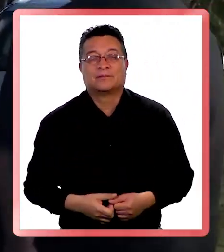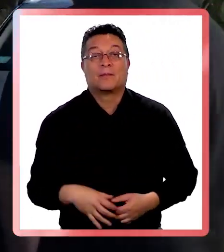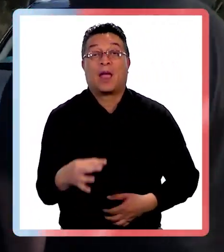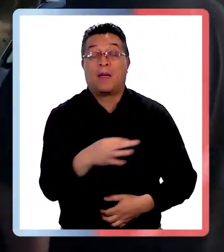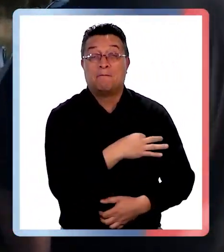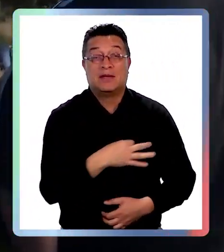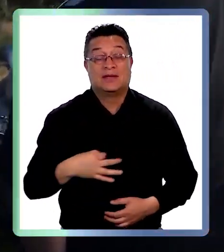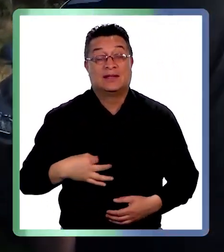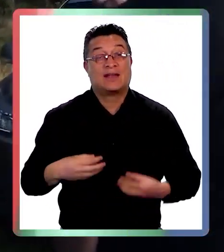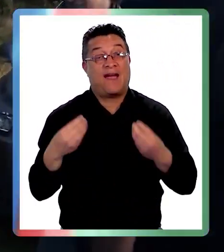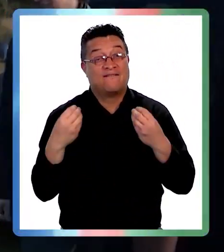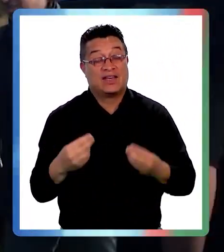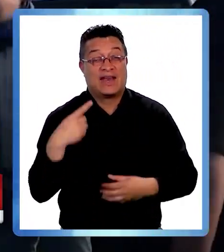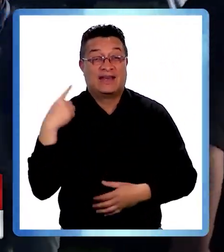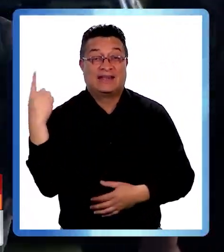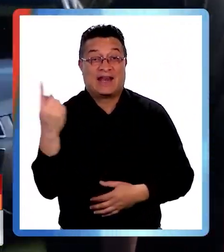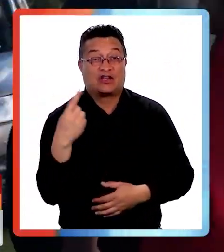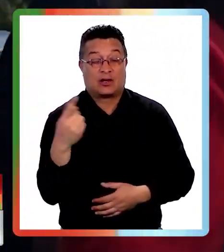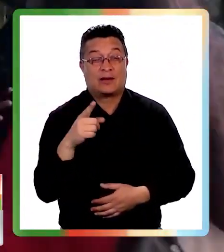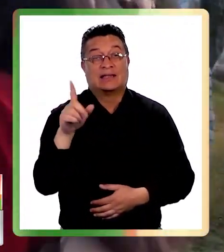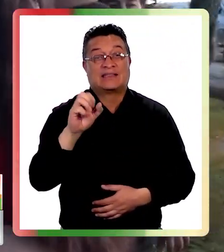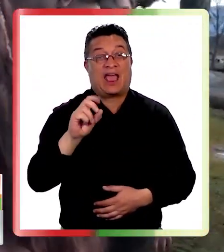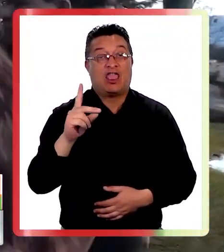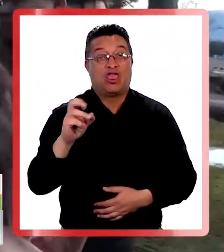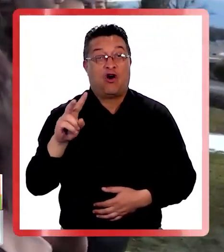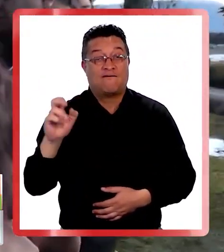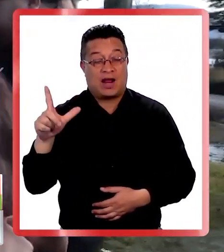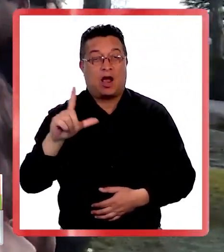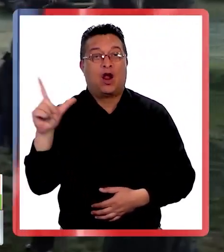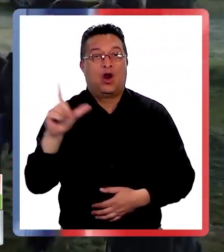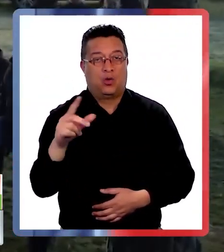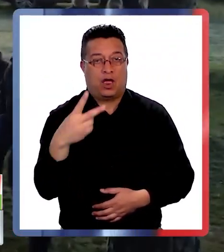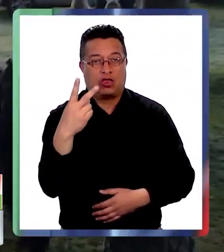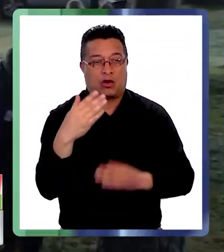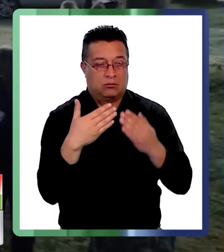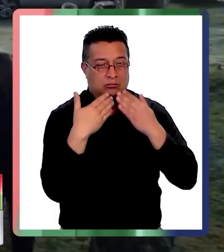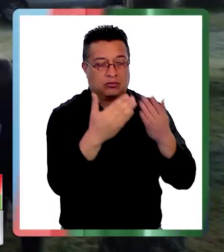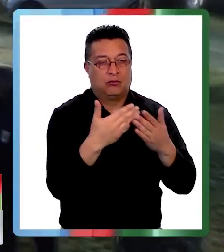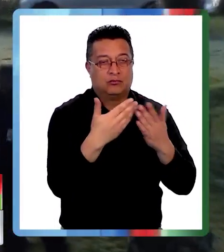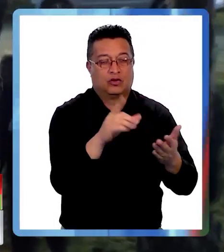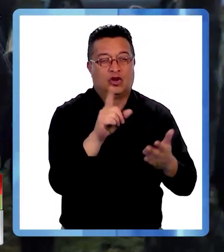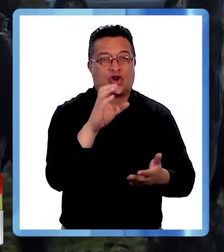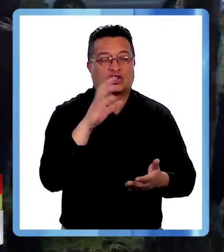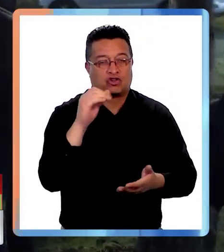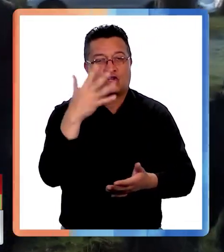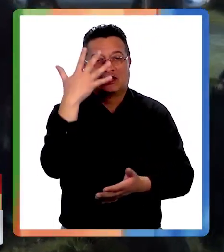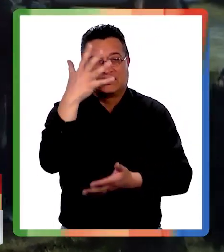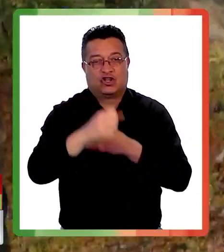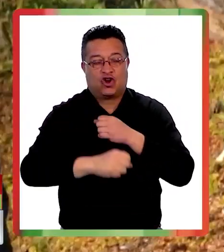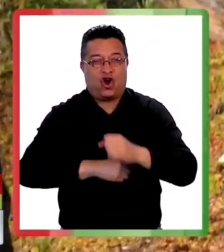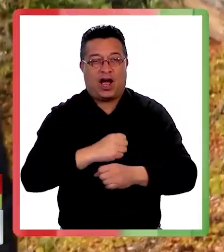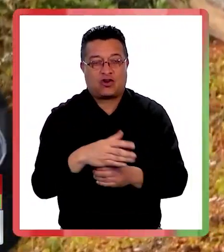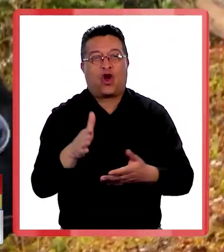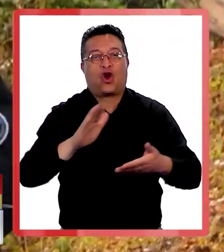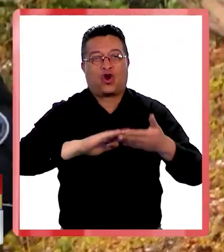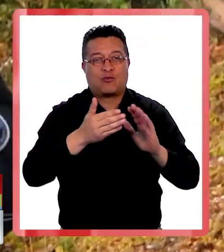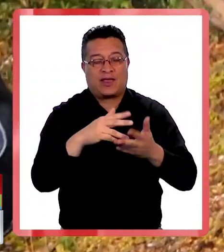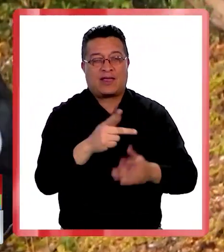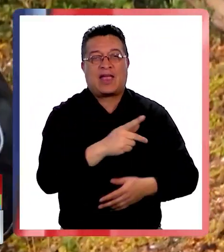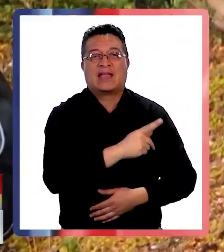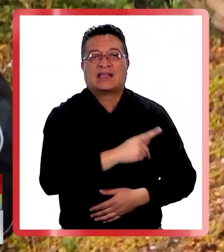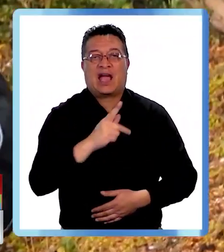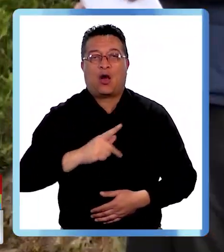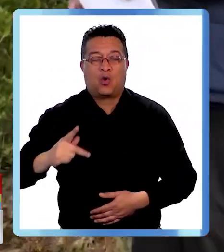La ministra de Bienes Nacionales, Marcela Sandoval, entregó este lunes dos concesiones de uso gratuito por cinco años a las